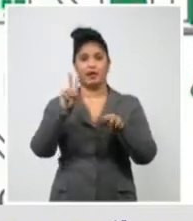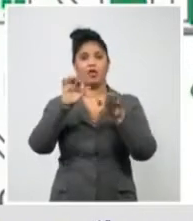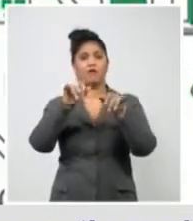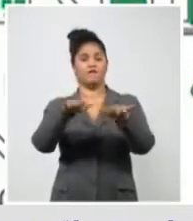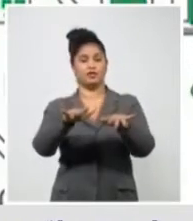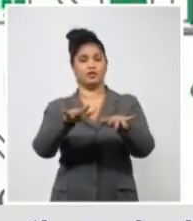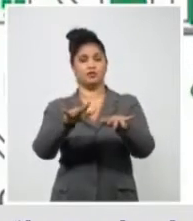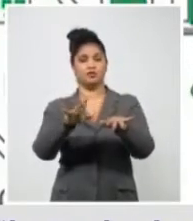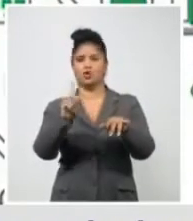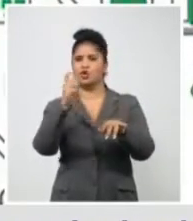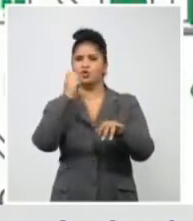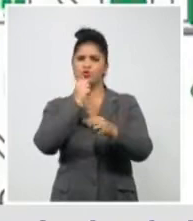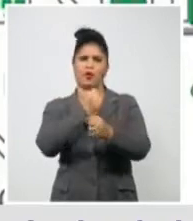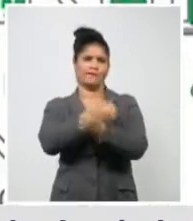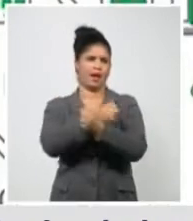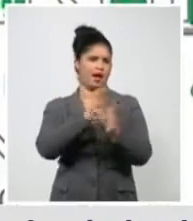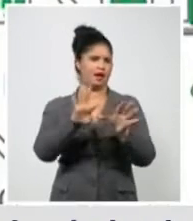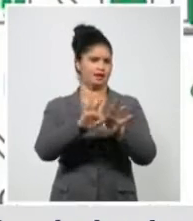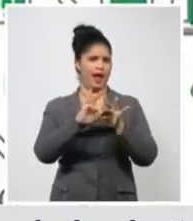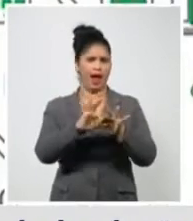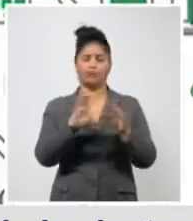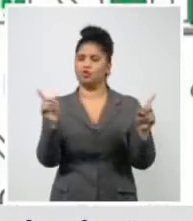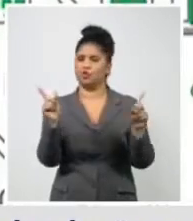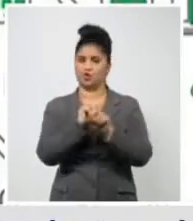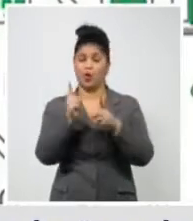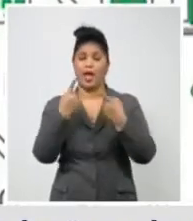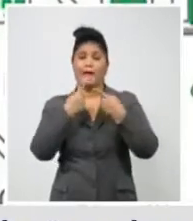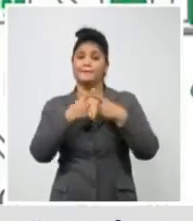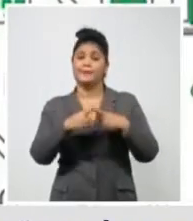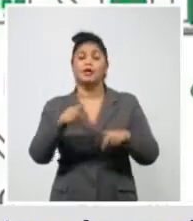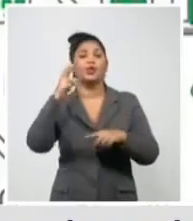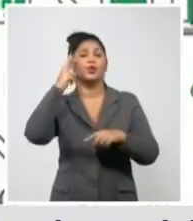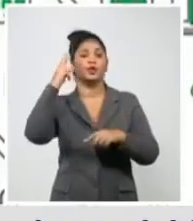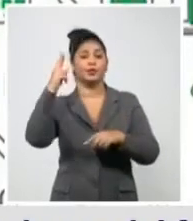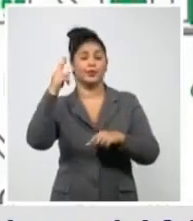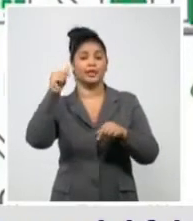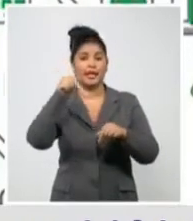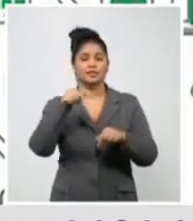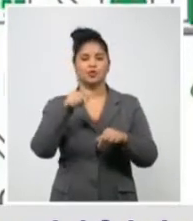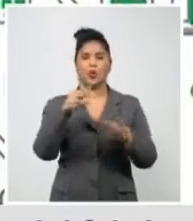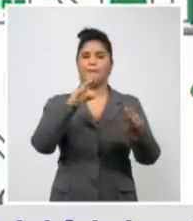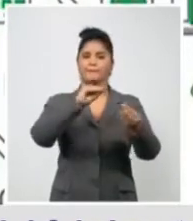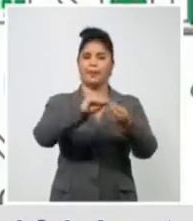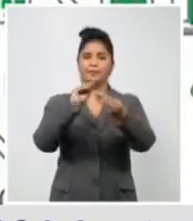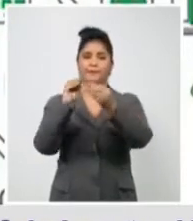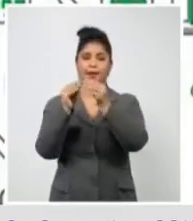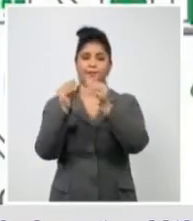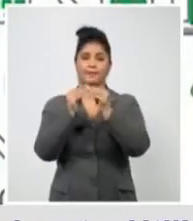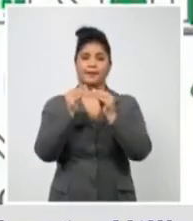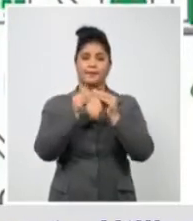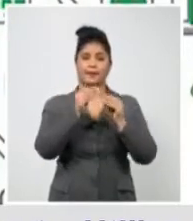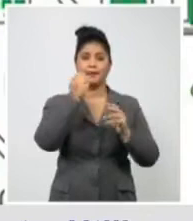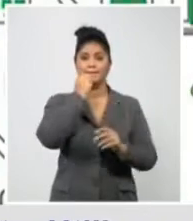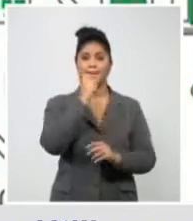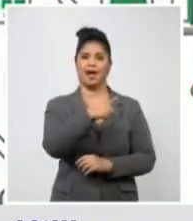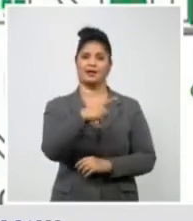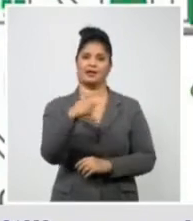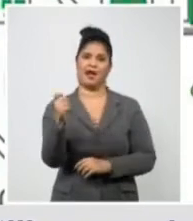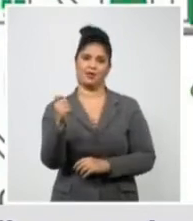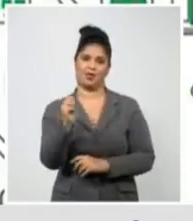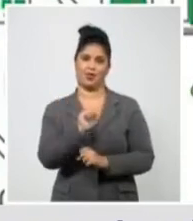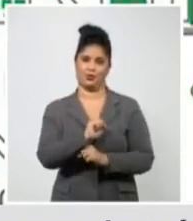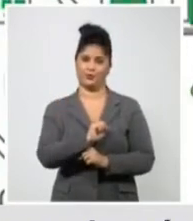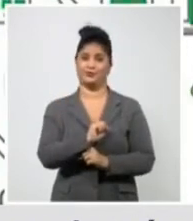Pero, al transmitirse más, llega a grupos vulnerables. Todos sabemos, porque esto se ha estado